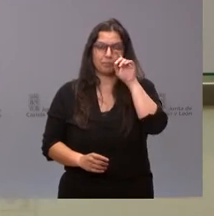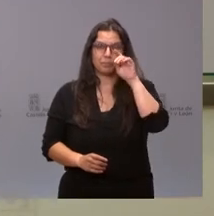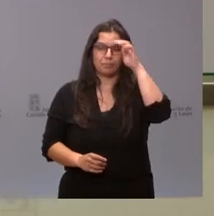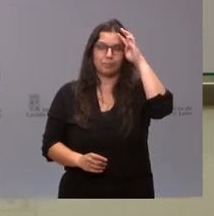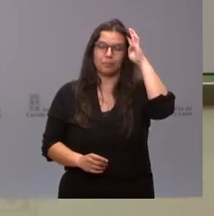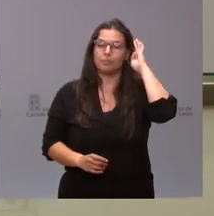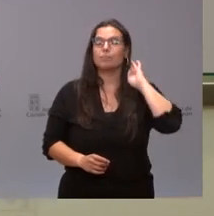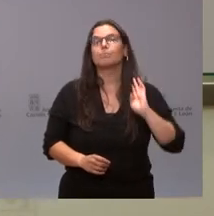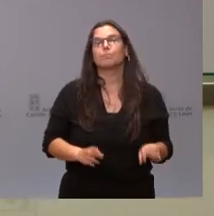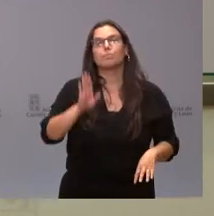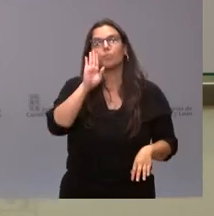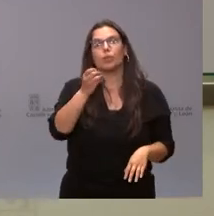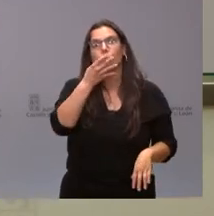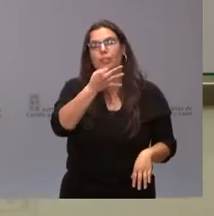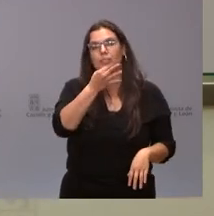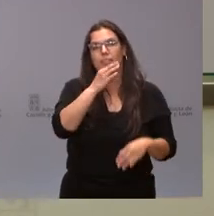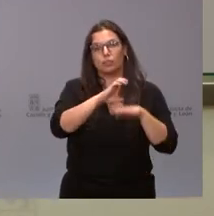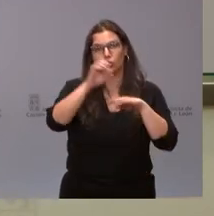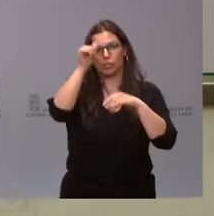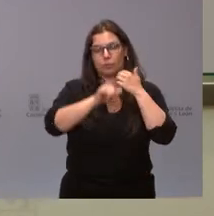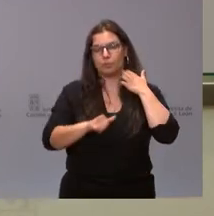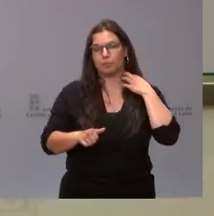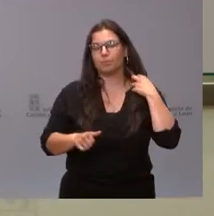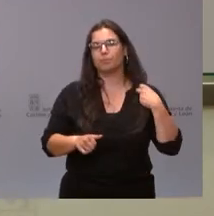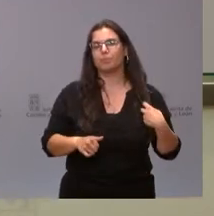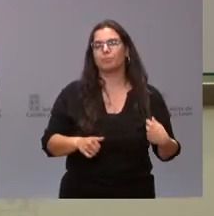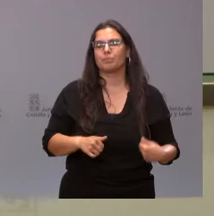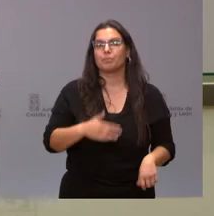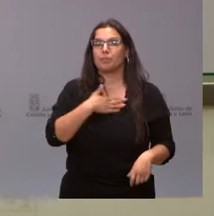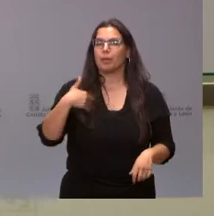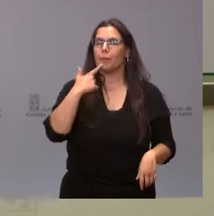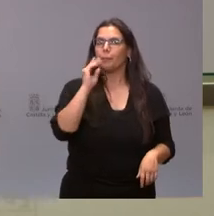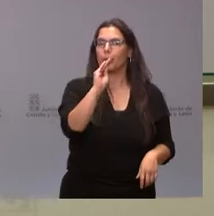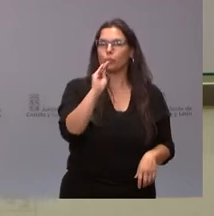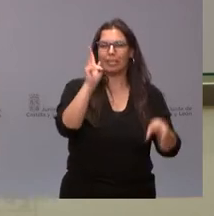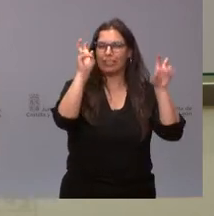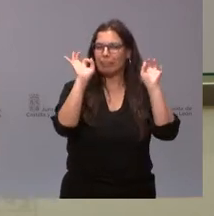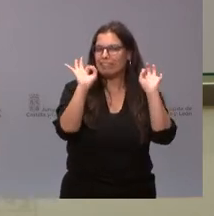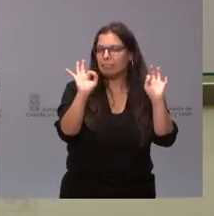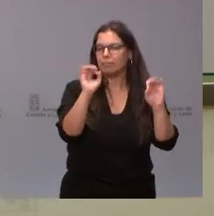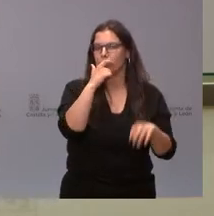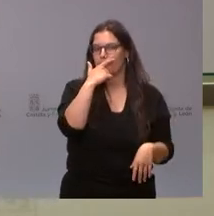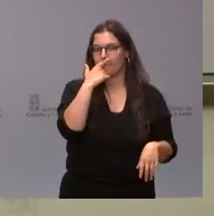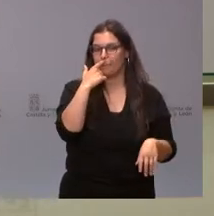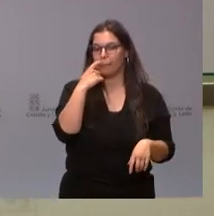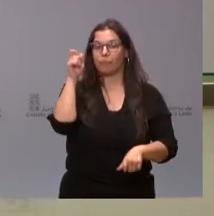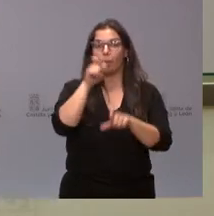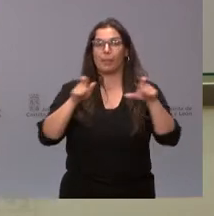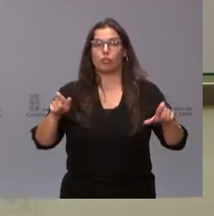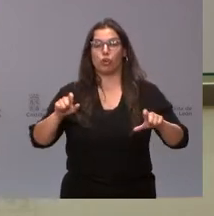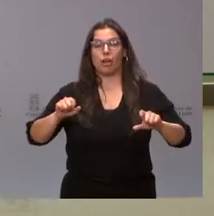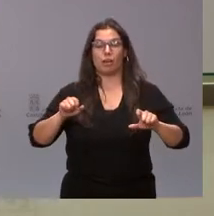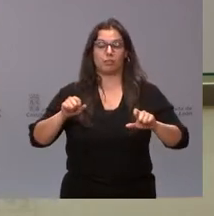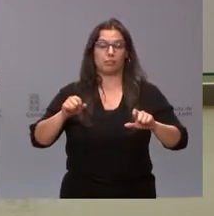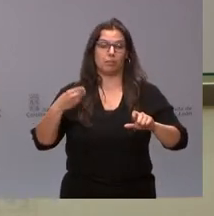Hola, consejero. Buenas tardes. Quería preguntarle por un asunto muy concreto. Los socorristas se quejan, los